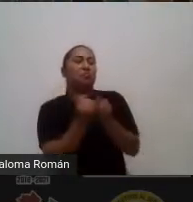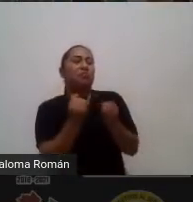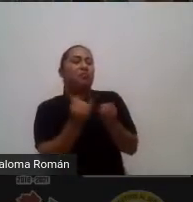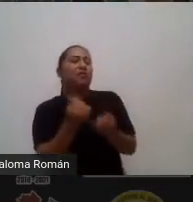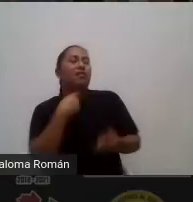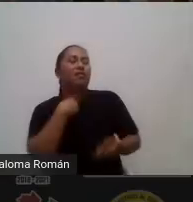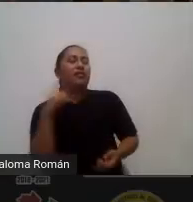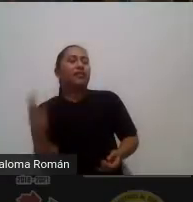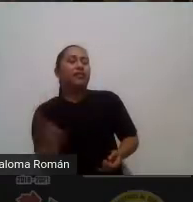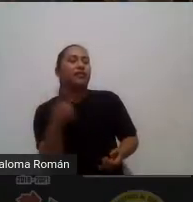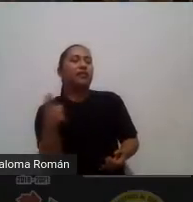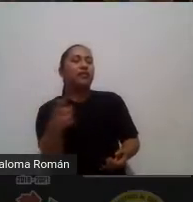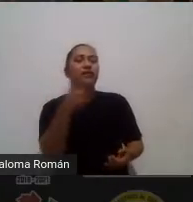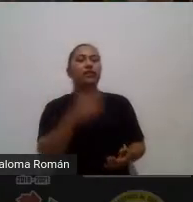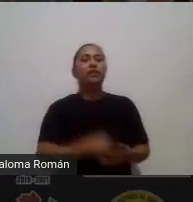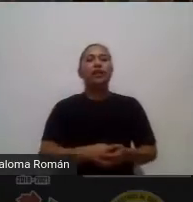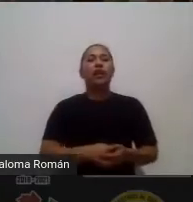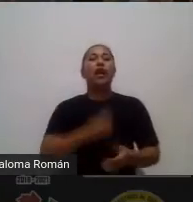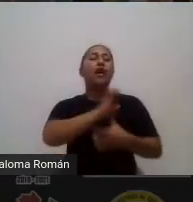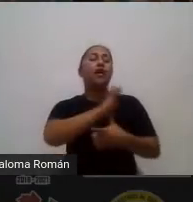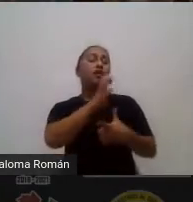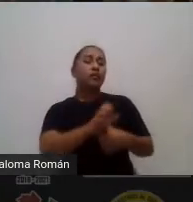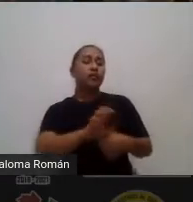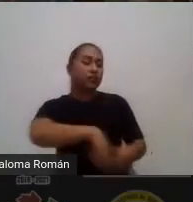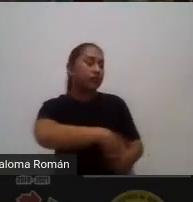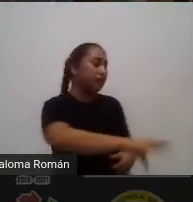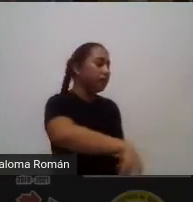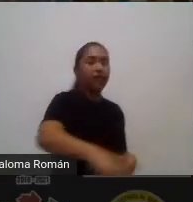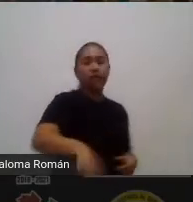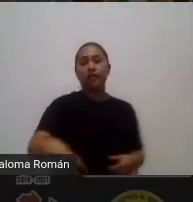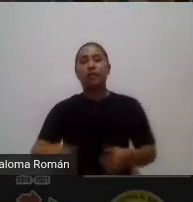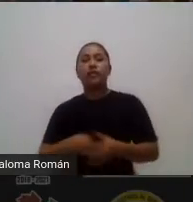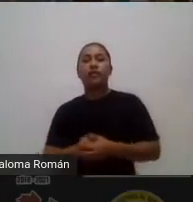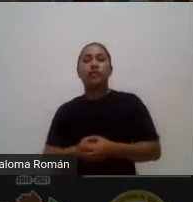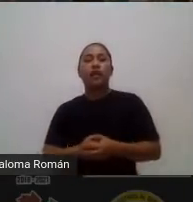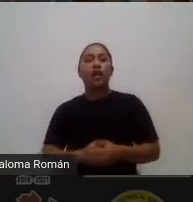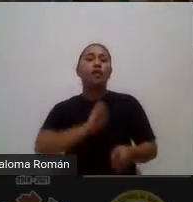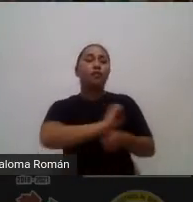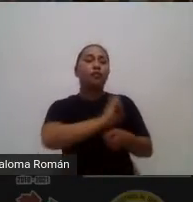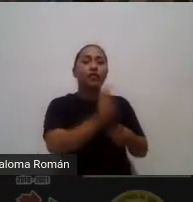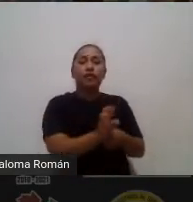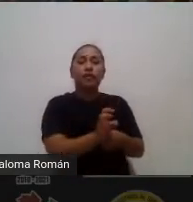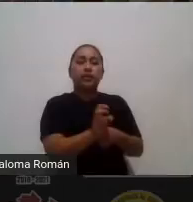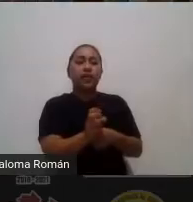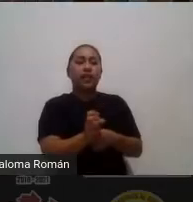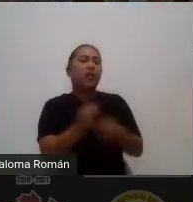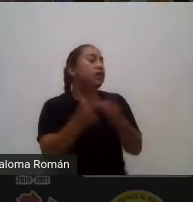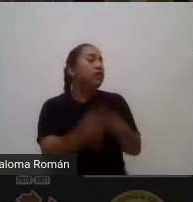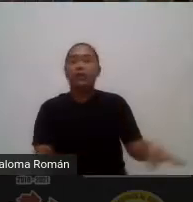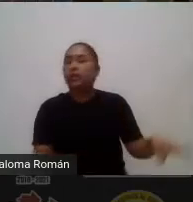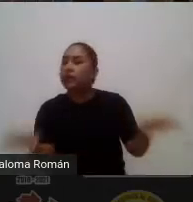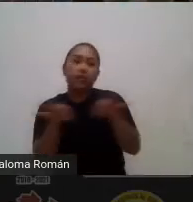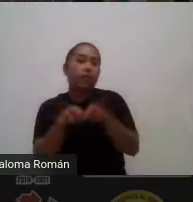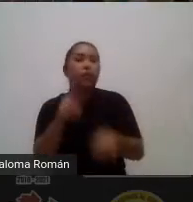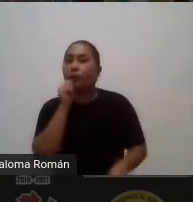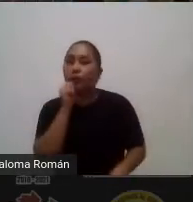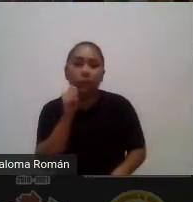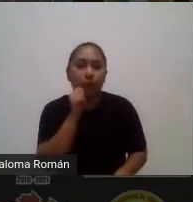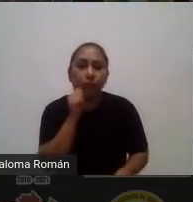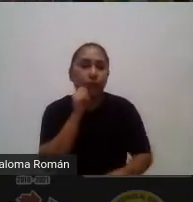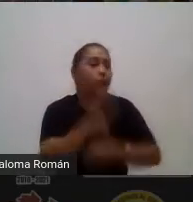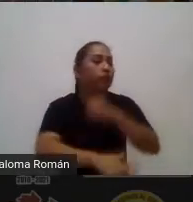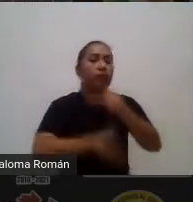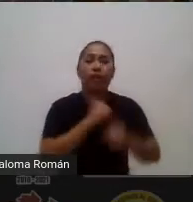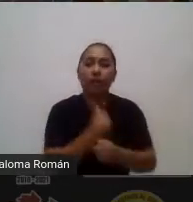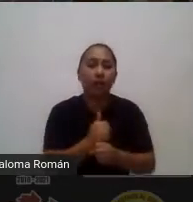entonces se buscan afinidades sin importar la edad el grupo escolar el grado